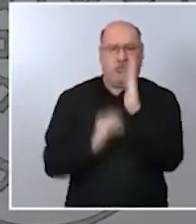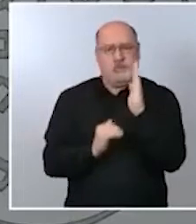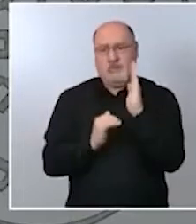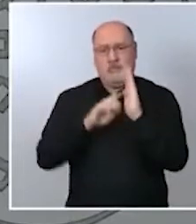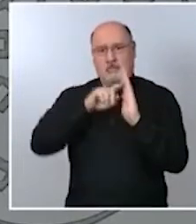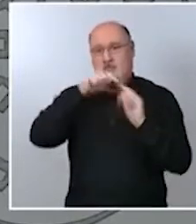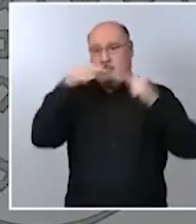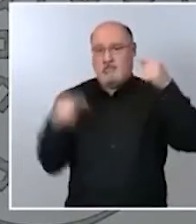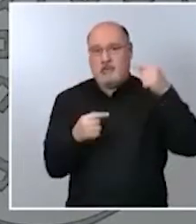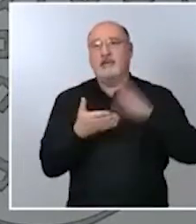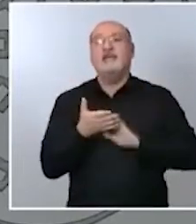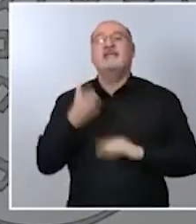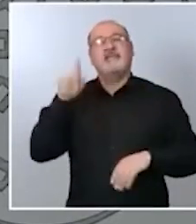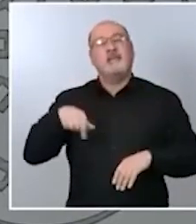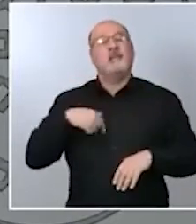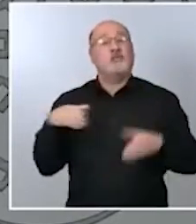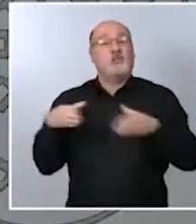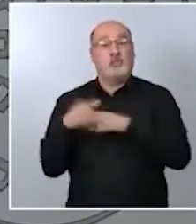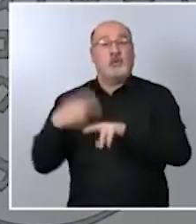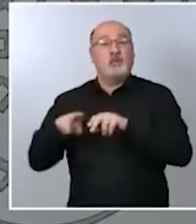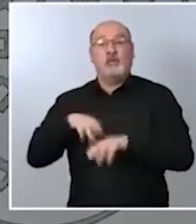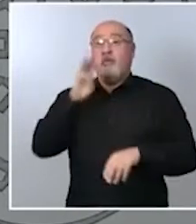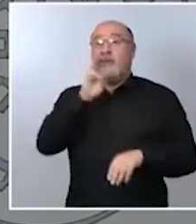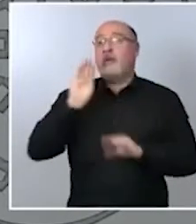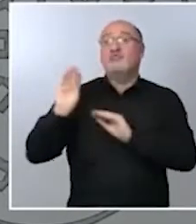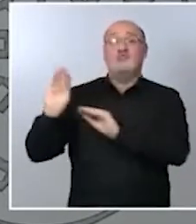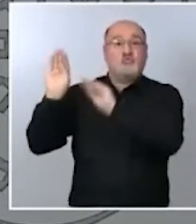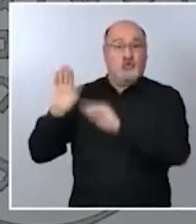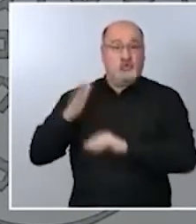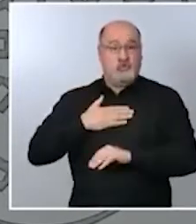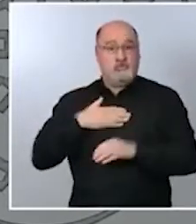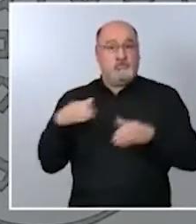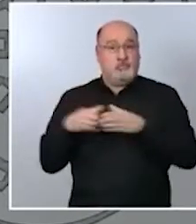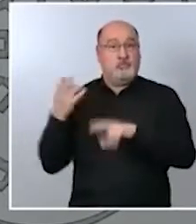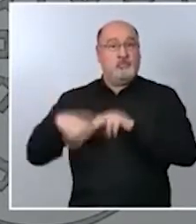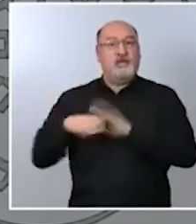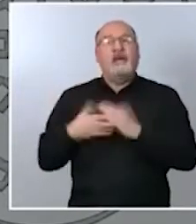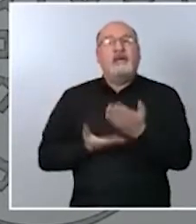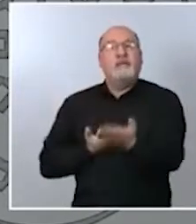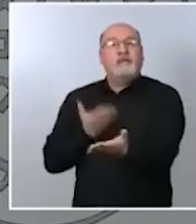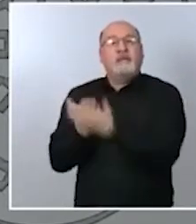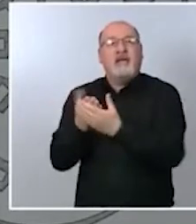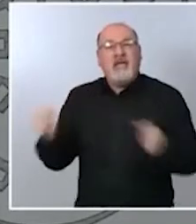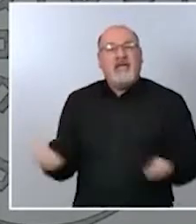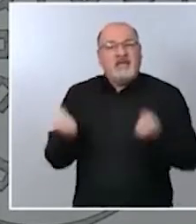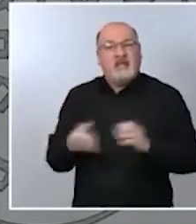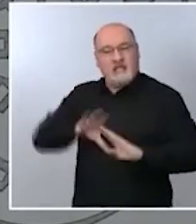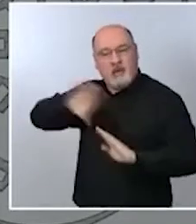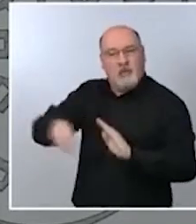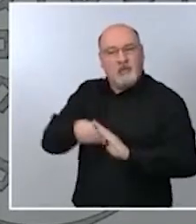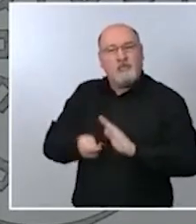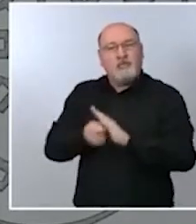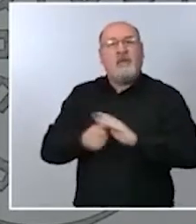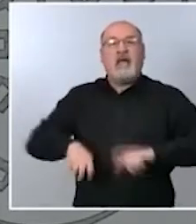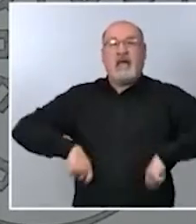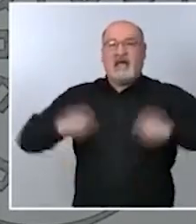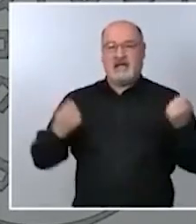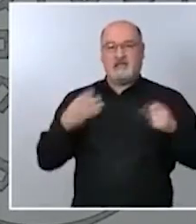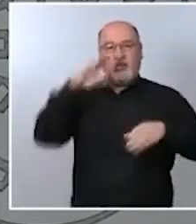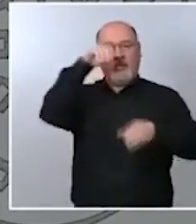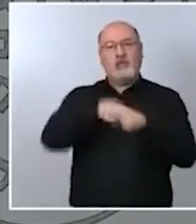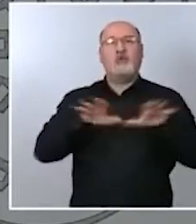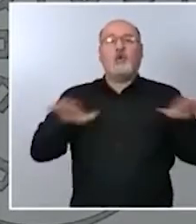el Partido Popular siempre que hemos llevado una iniciativa de gasto al entorno del Congreso de los Diputados